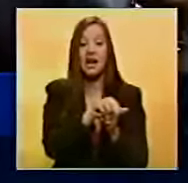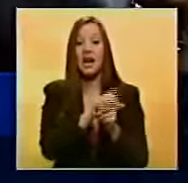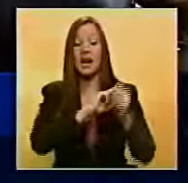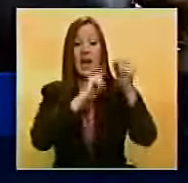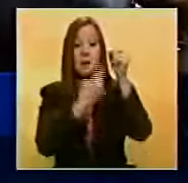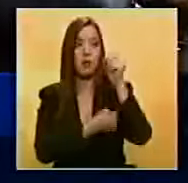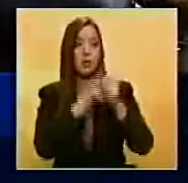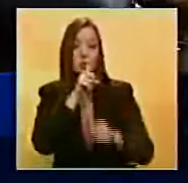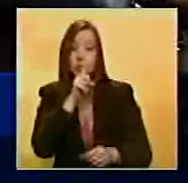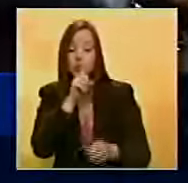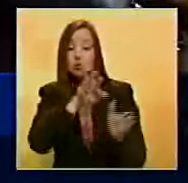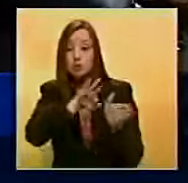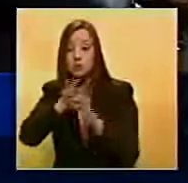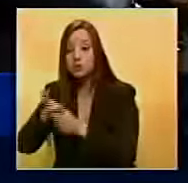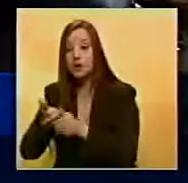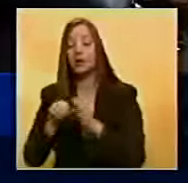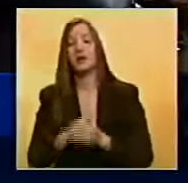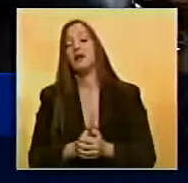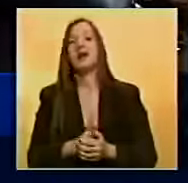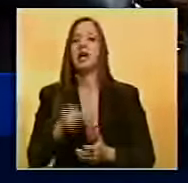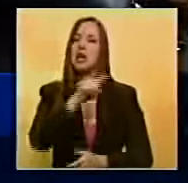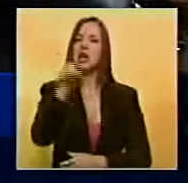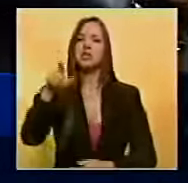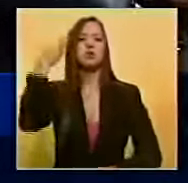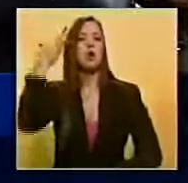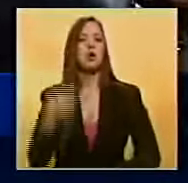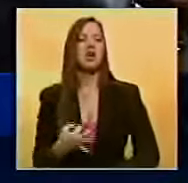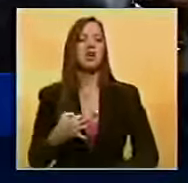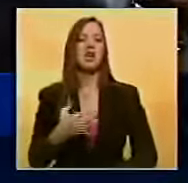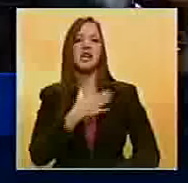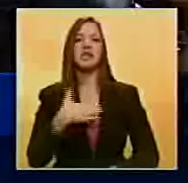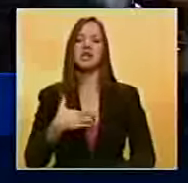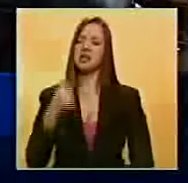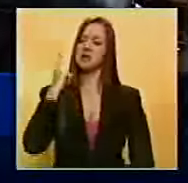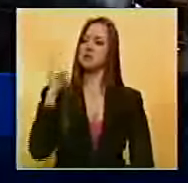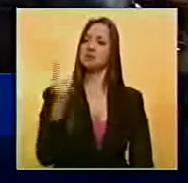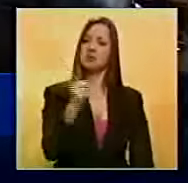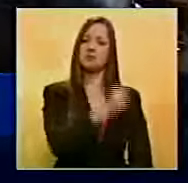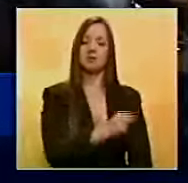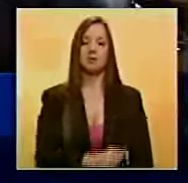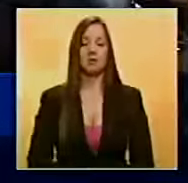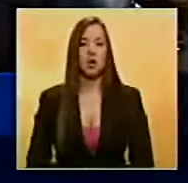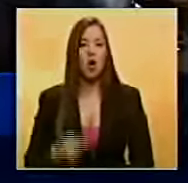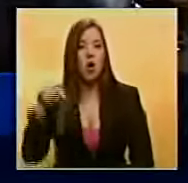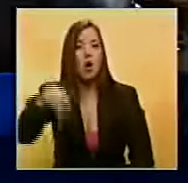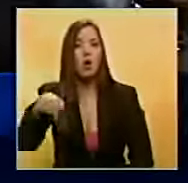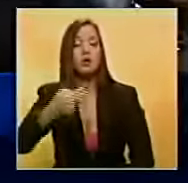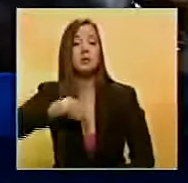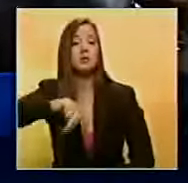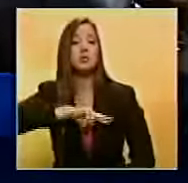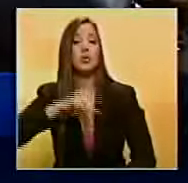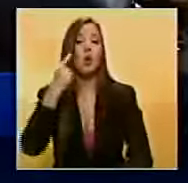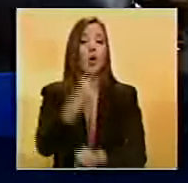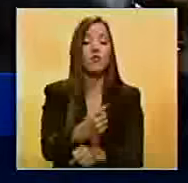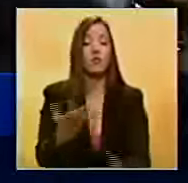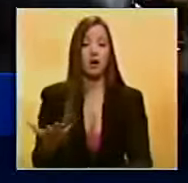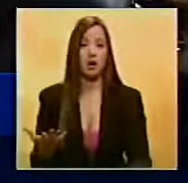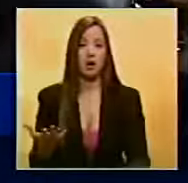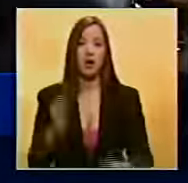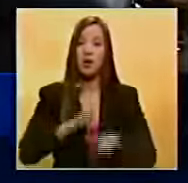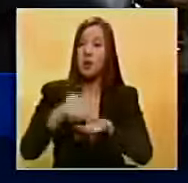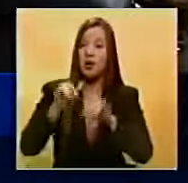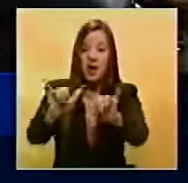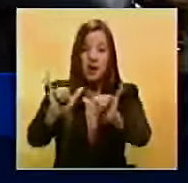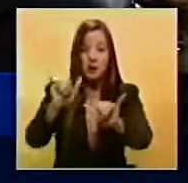ello pueden perpetuar la impunidad en Venezuela. Hoy estamos obligados, porque es el mandato del pueblo,